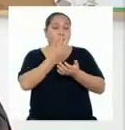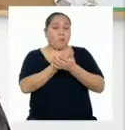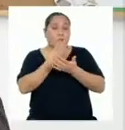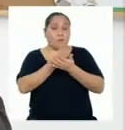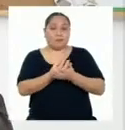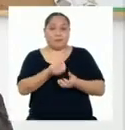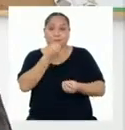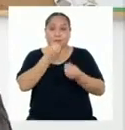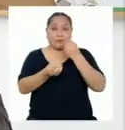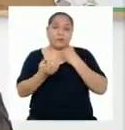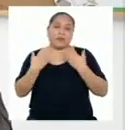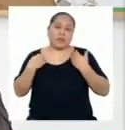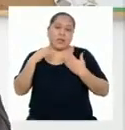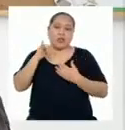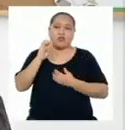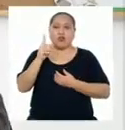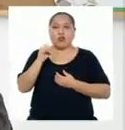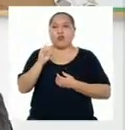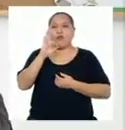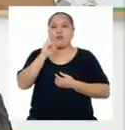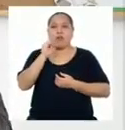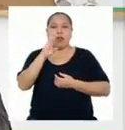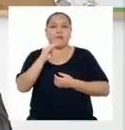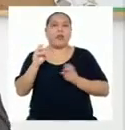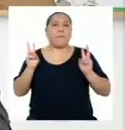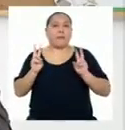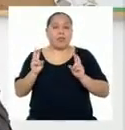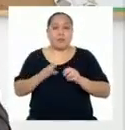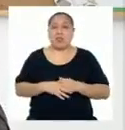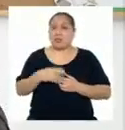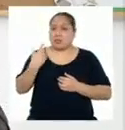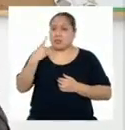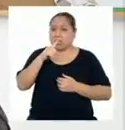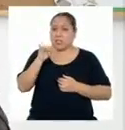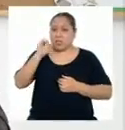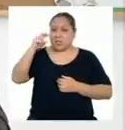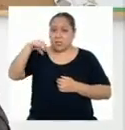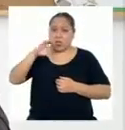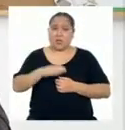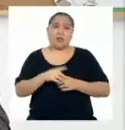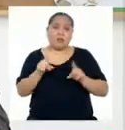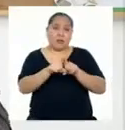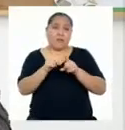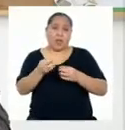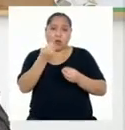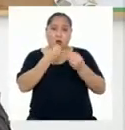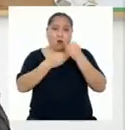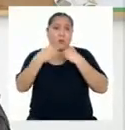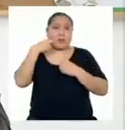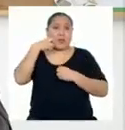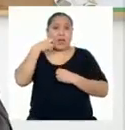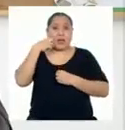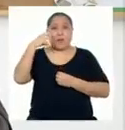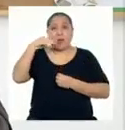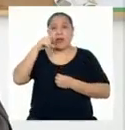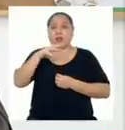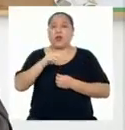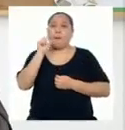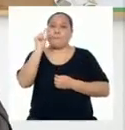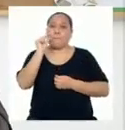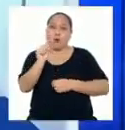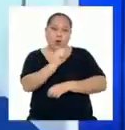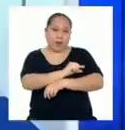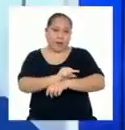alimentación que contenga yodo, fibra, vitaminas y zinc, también si comes carnes que sean carnes magras o con bajo